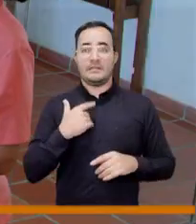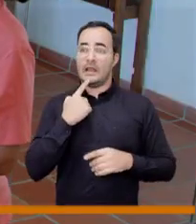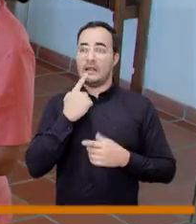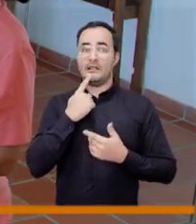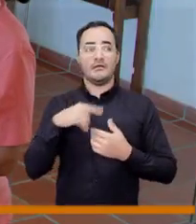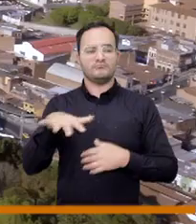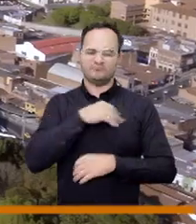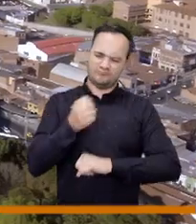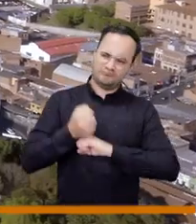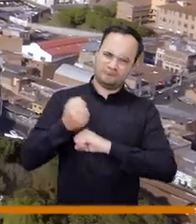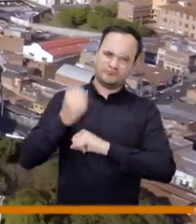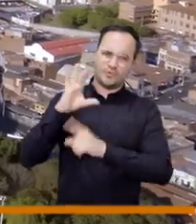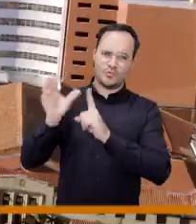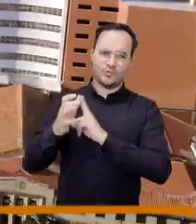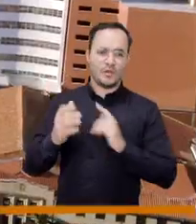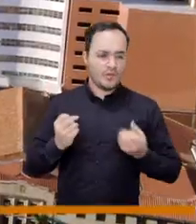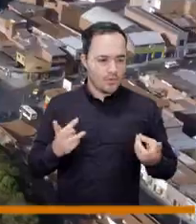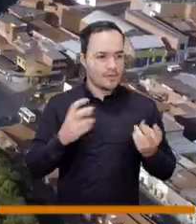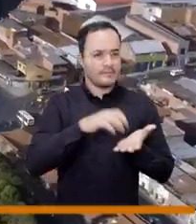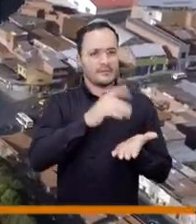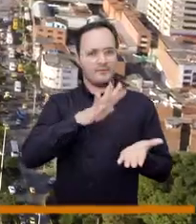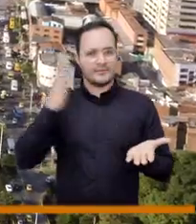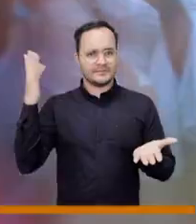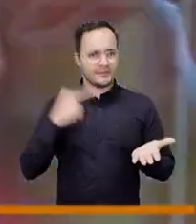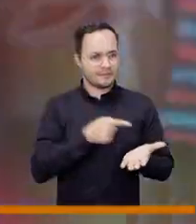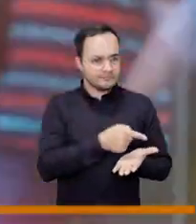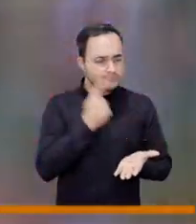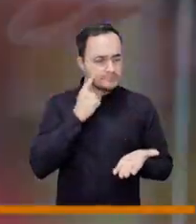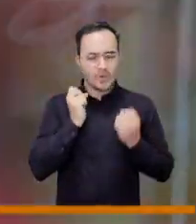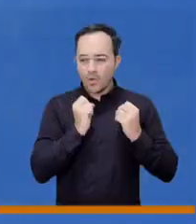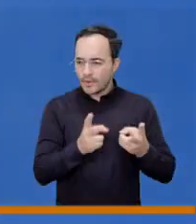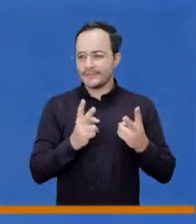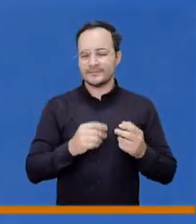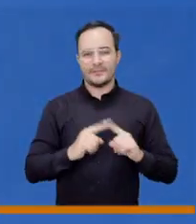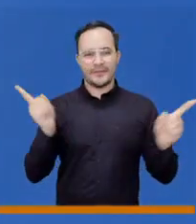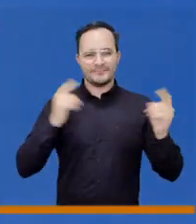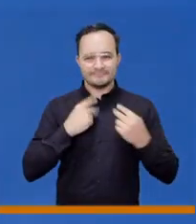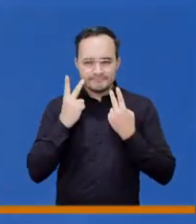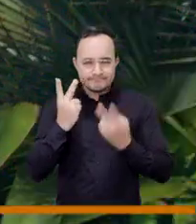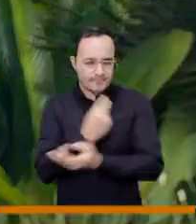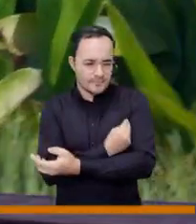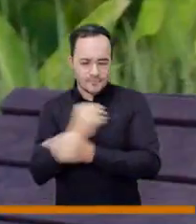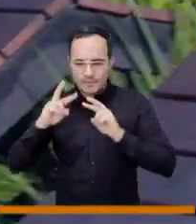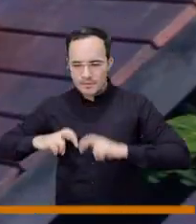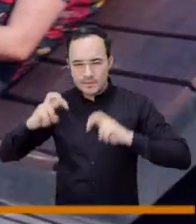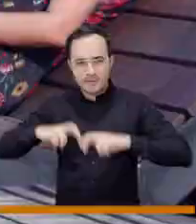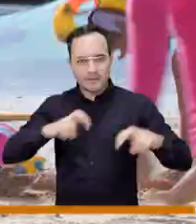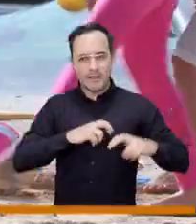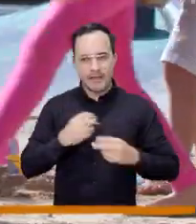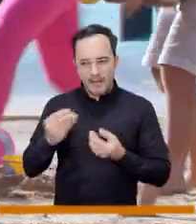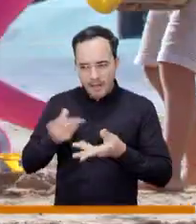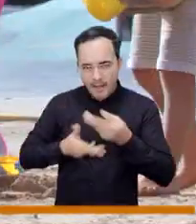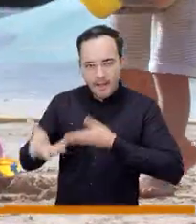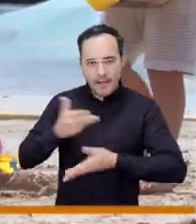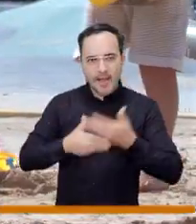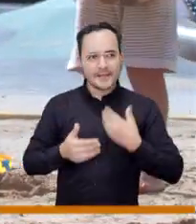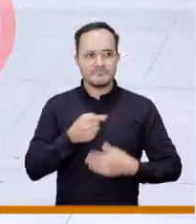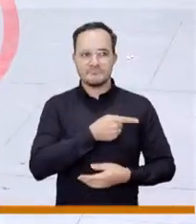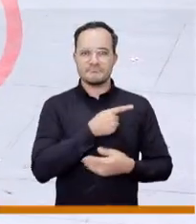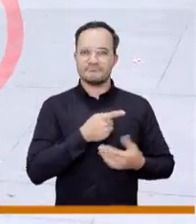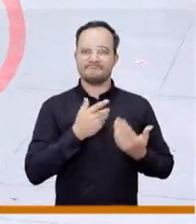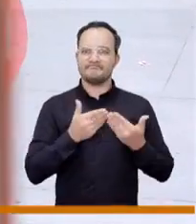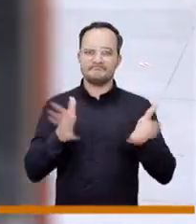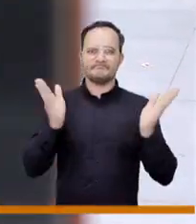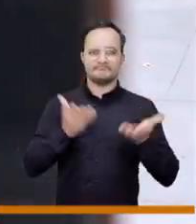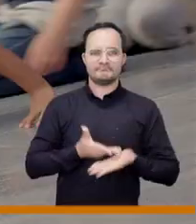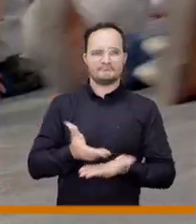cultura hoy estamos en fiesta del libro y nos dimos cuenta a través de nuestras comisiones occidentales que no se vendió